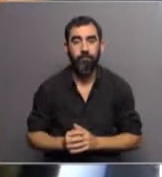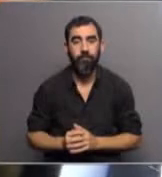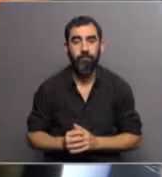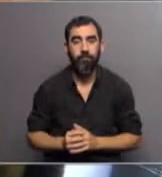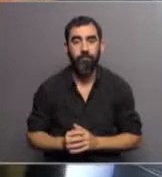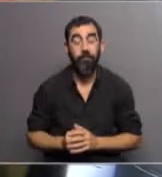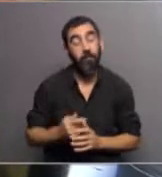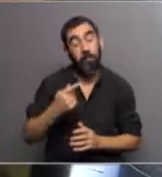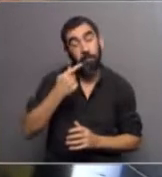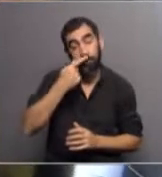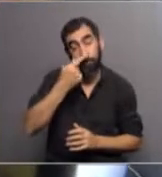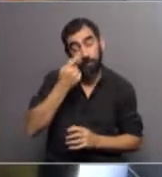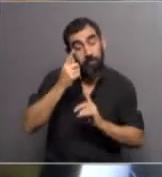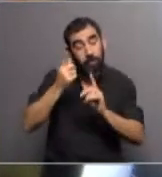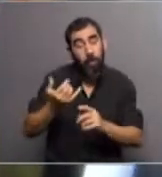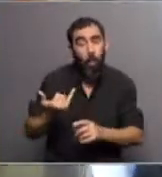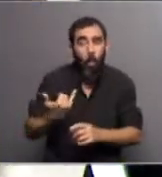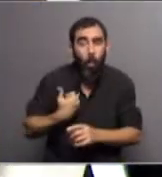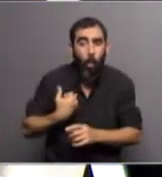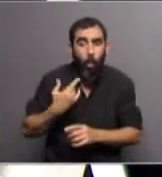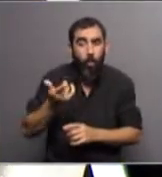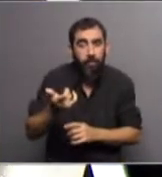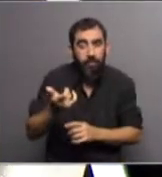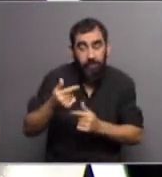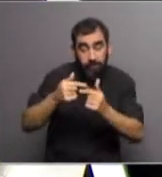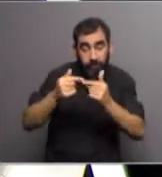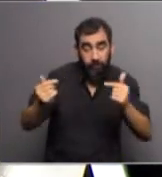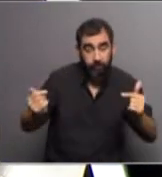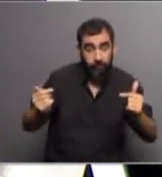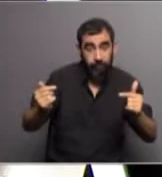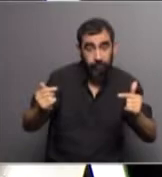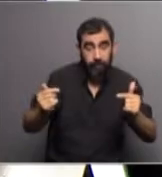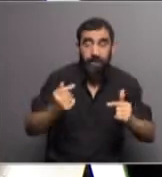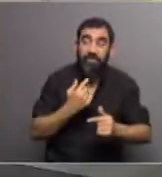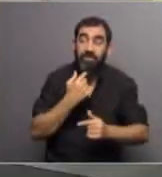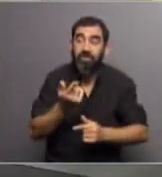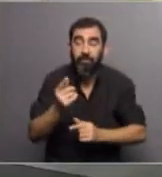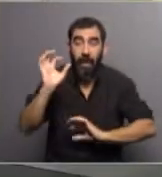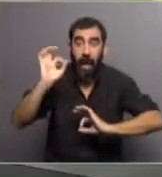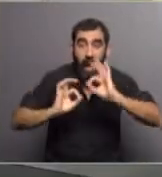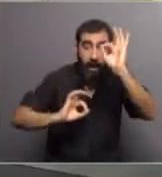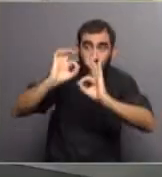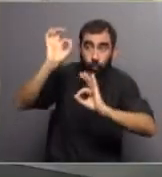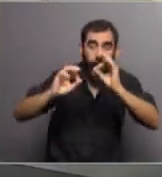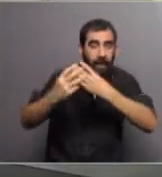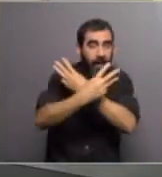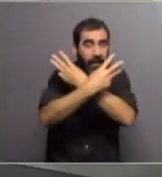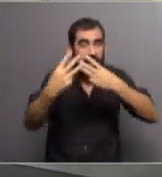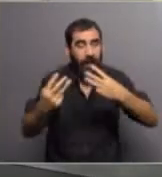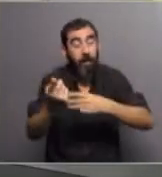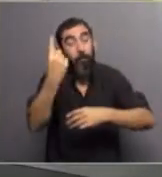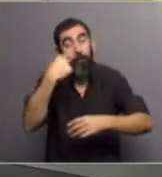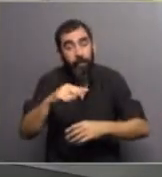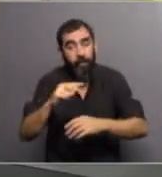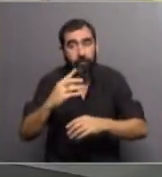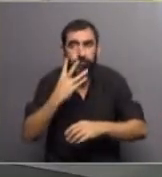Es muy interesante, Daniela, cómo esta herramienta sirve para la astronomía en general, sin embargo, bueno,